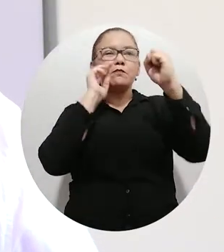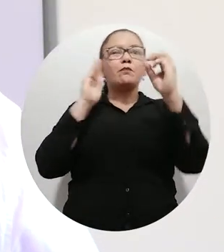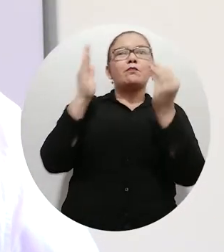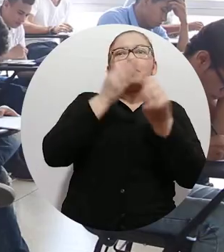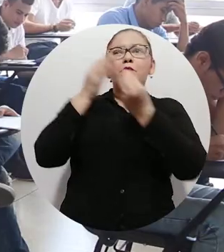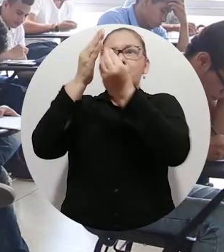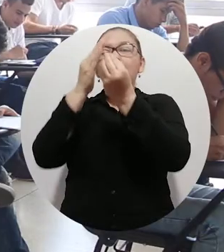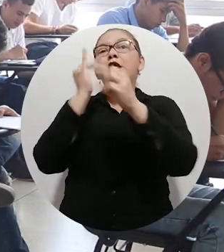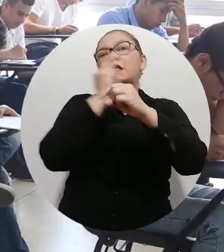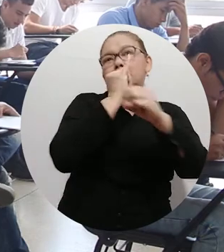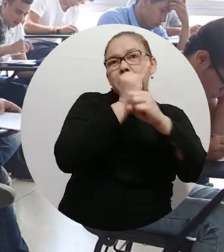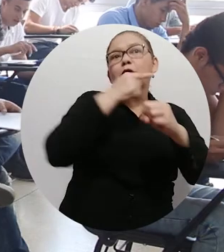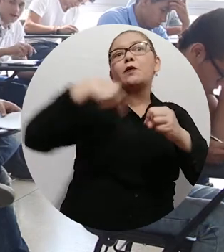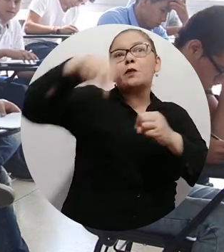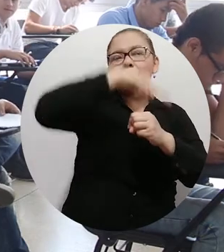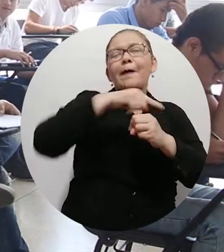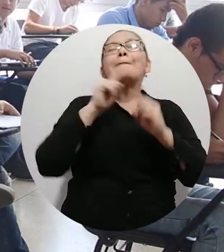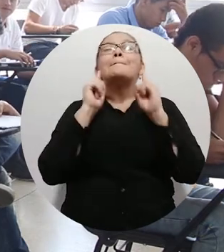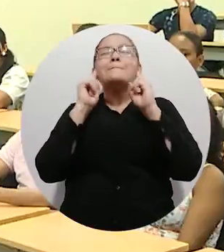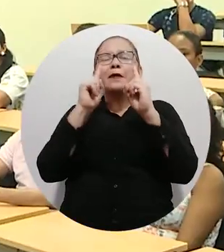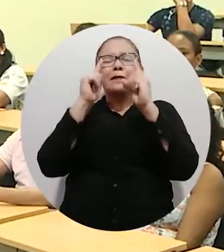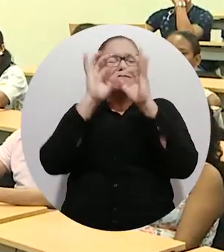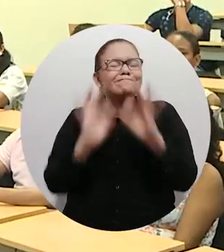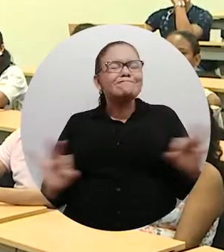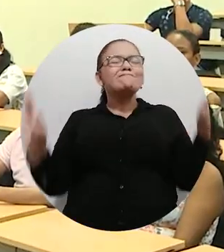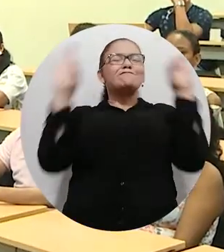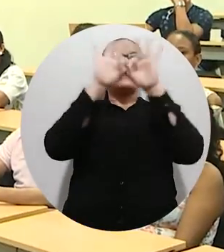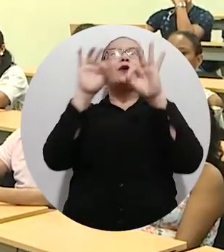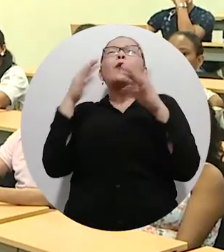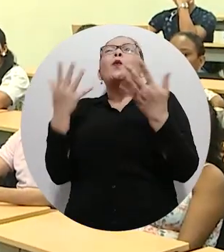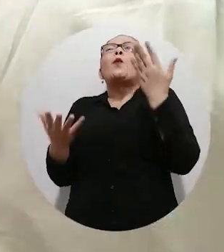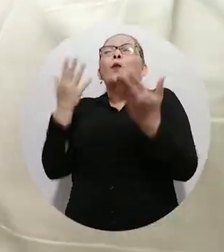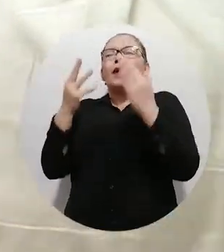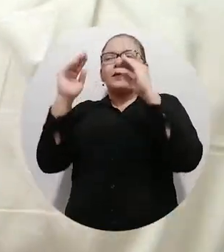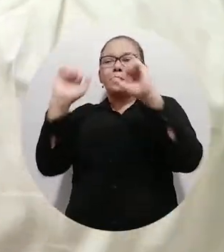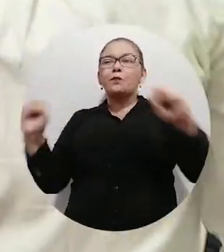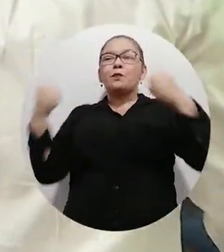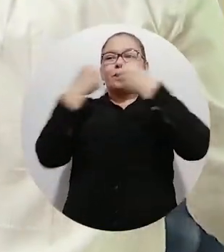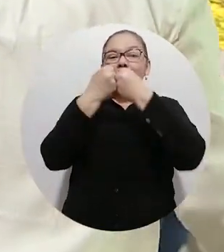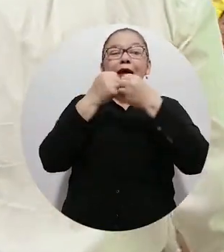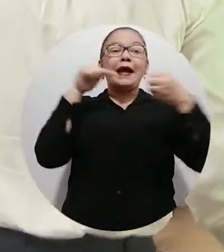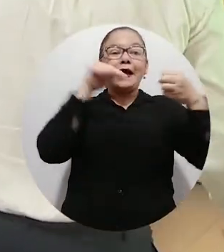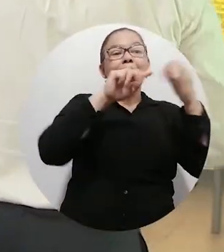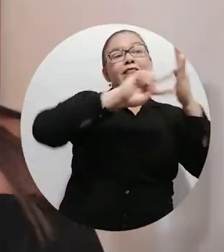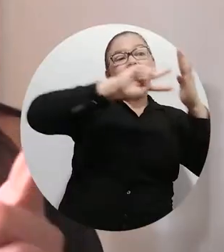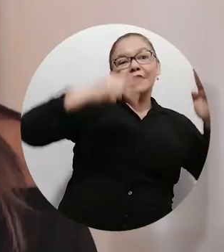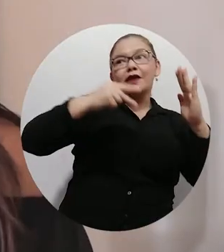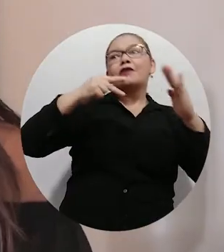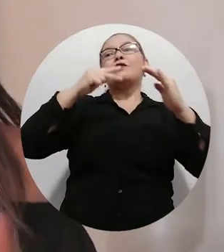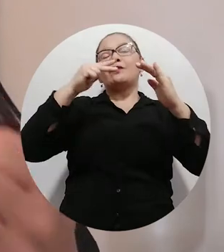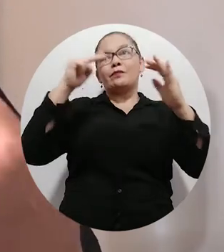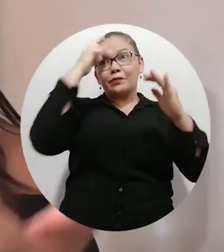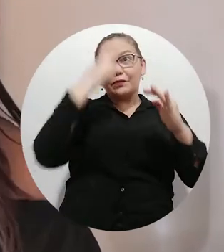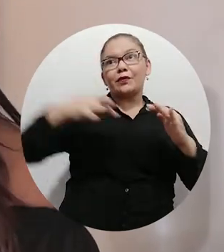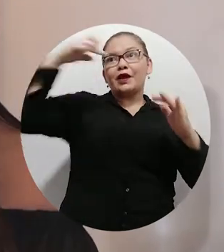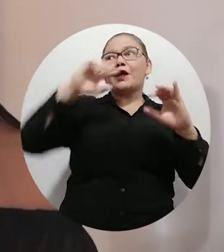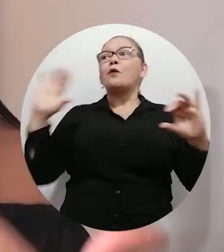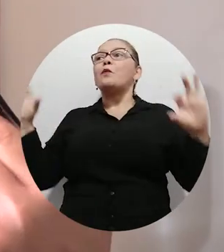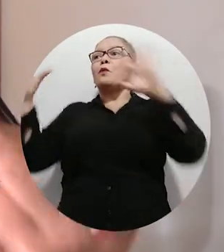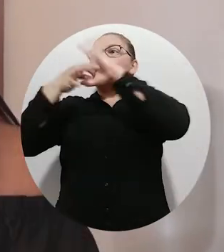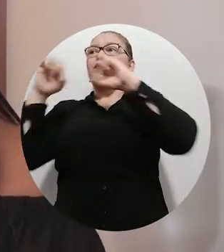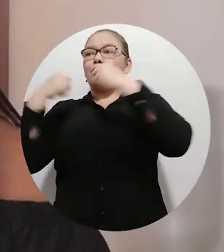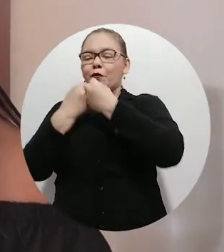institucional. Quizás el logro más significativo es la articulación del nivel técnico profesional. Es prueba del